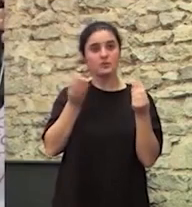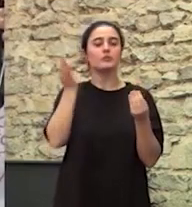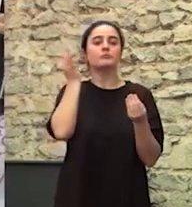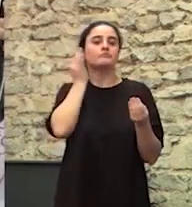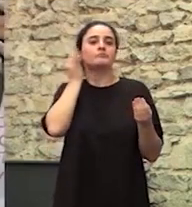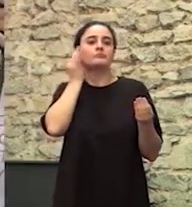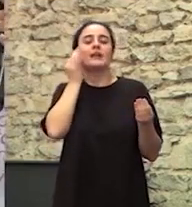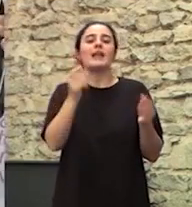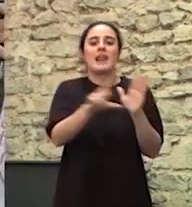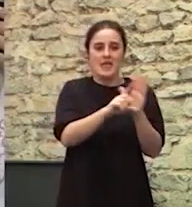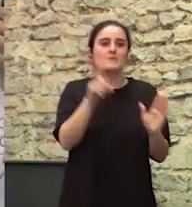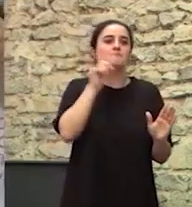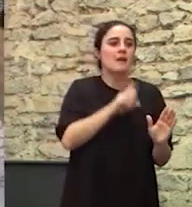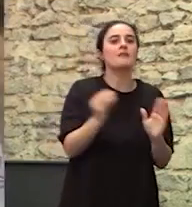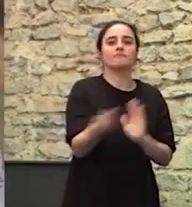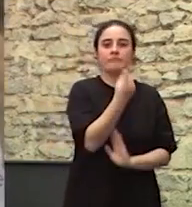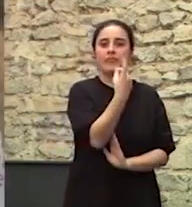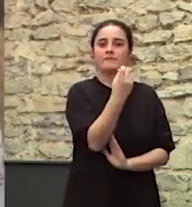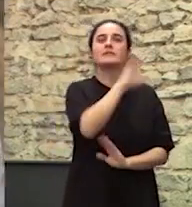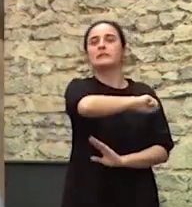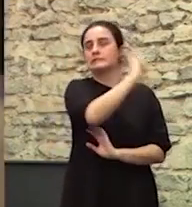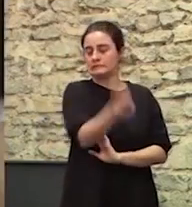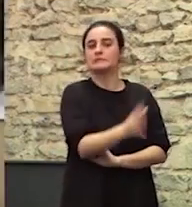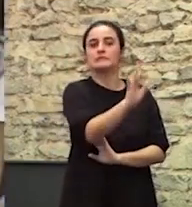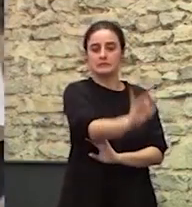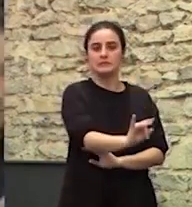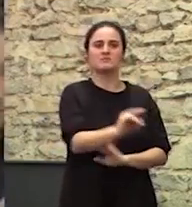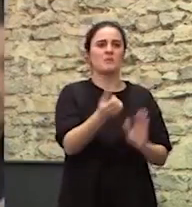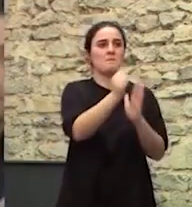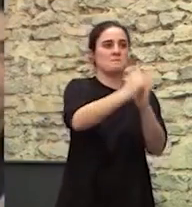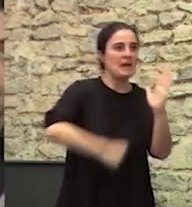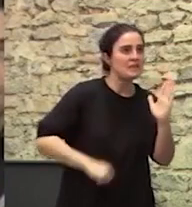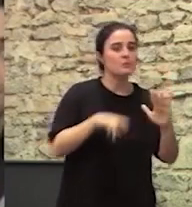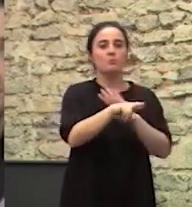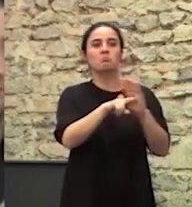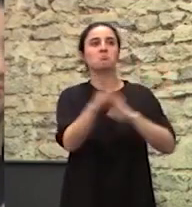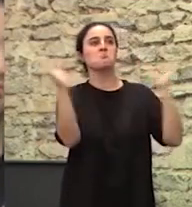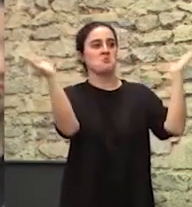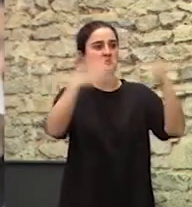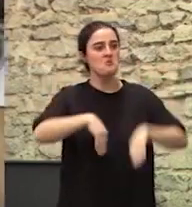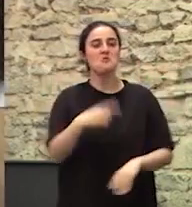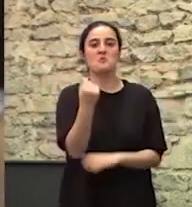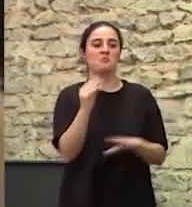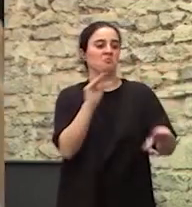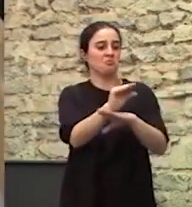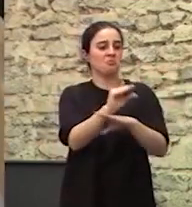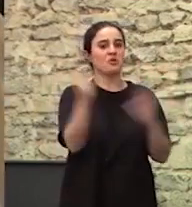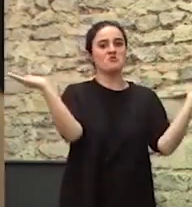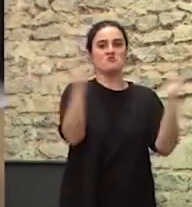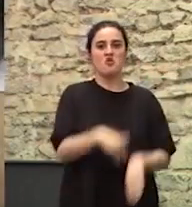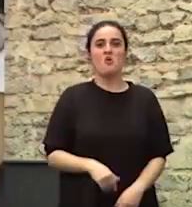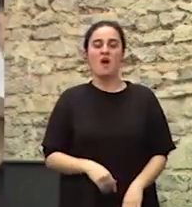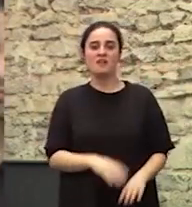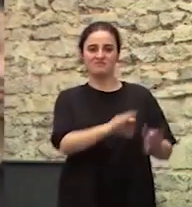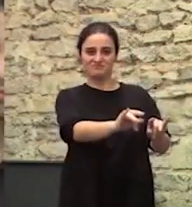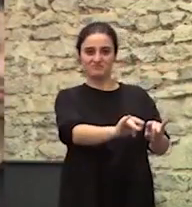acceden bien La ley está mala, hay que mejorarla, etcétera, etcétera, etcétera Está vacía, no hay recursos, no inyectan dinero Es una miseria lo